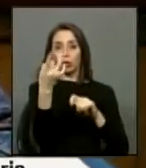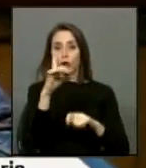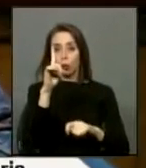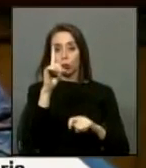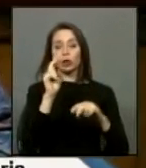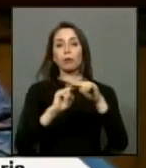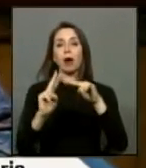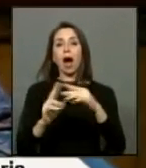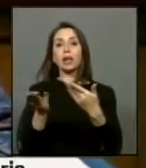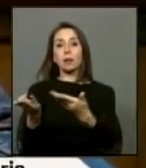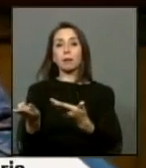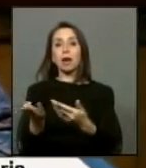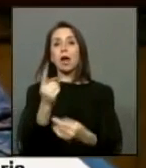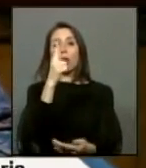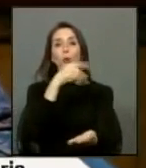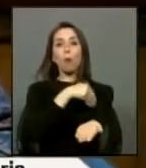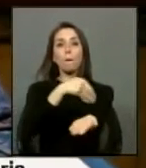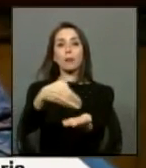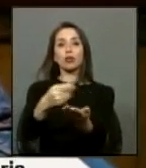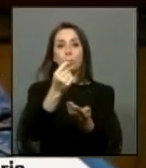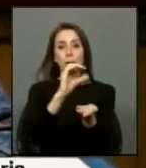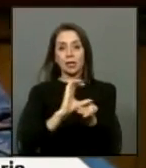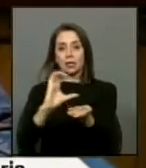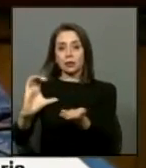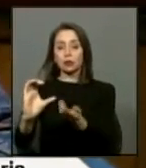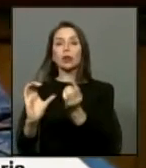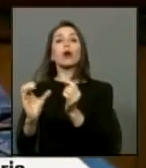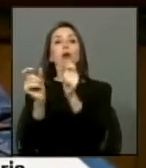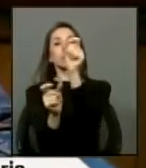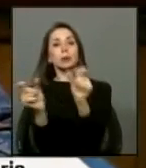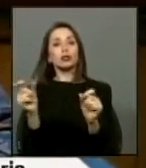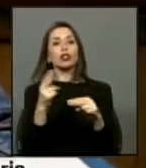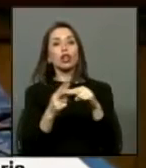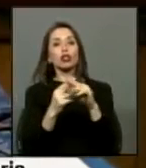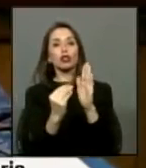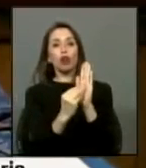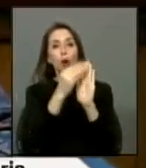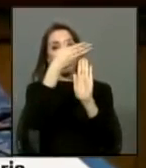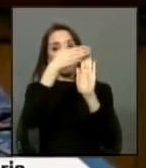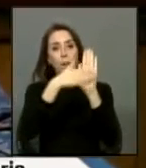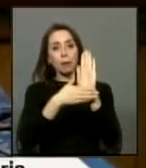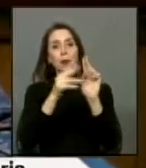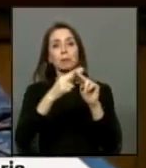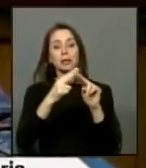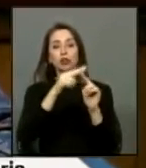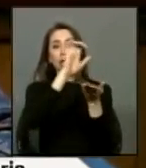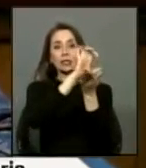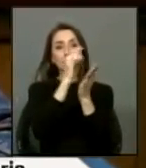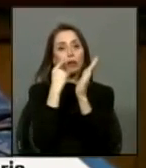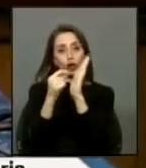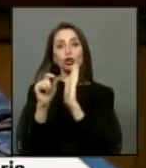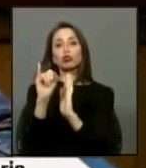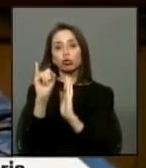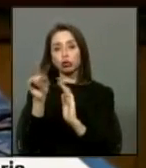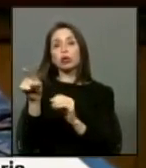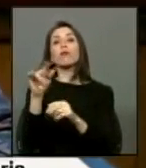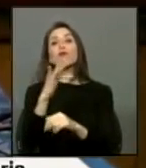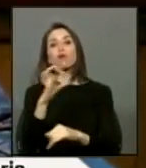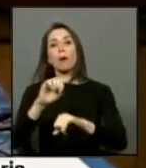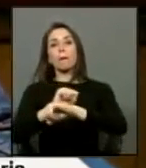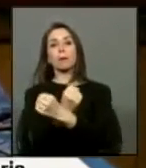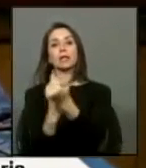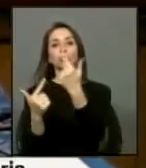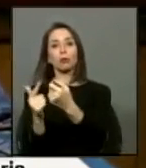carácter reparatorio por un monto de un millón de pesos a los titulares individualizados en la nómina de personas reconocidas como víctimas de prisión política y tortura